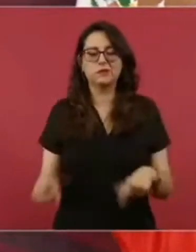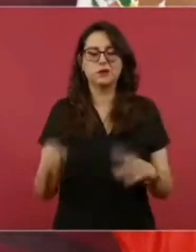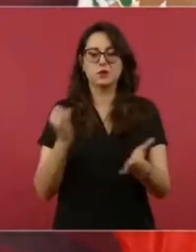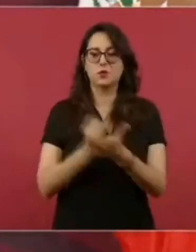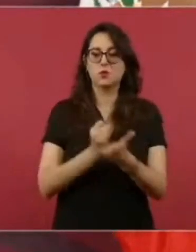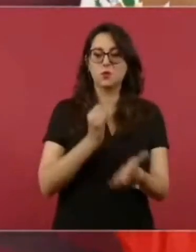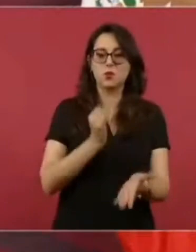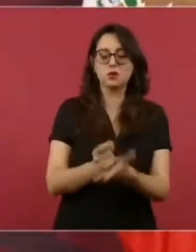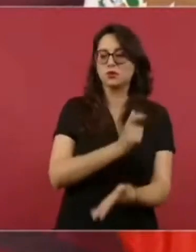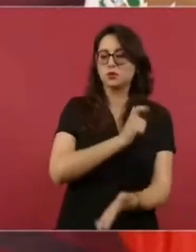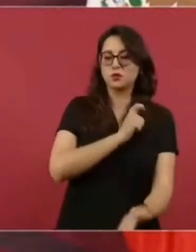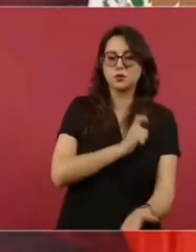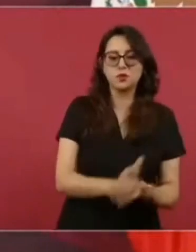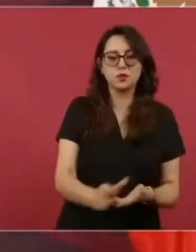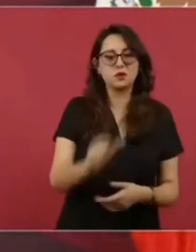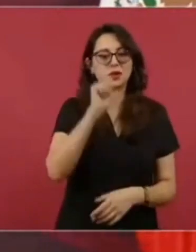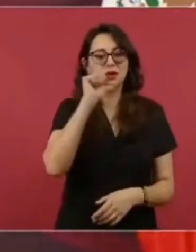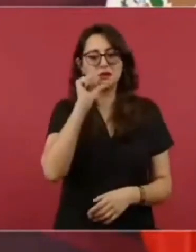contribuyentes